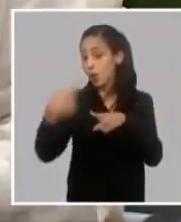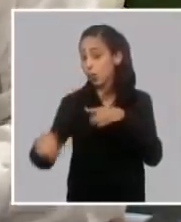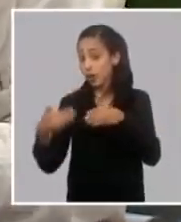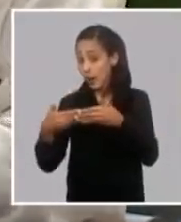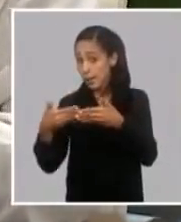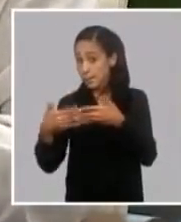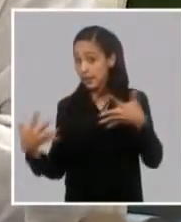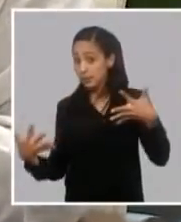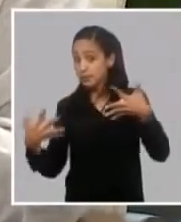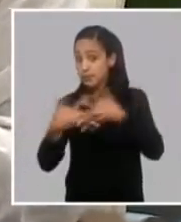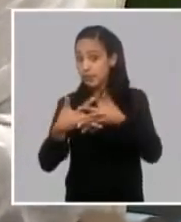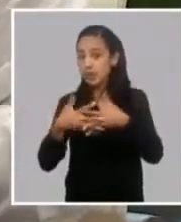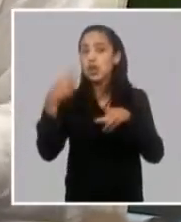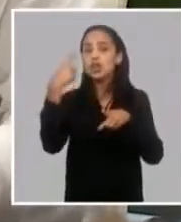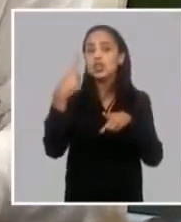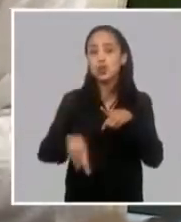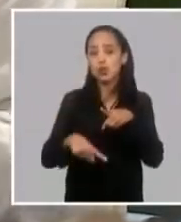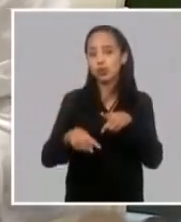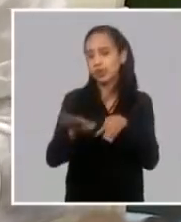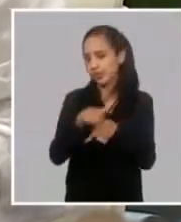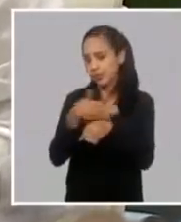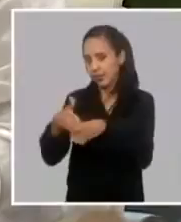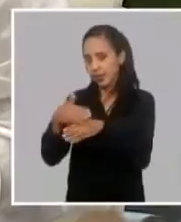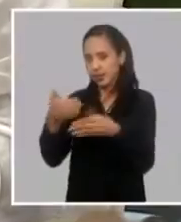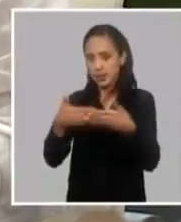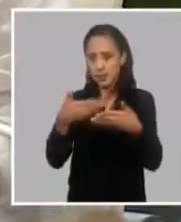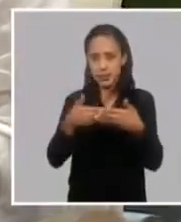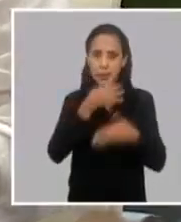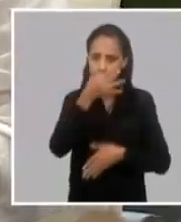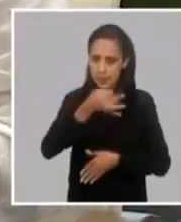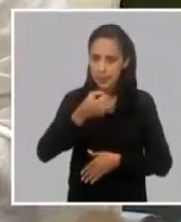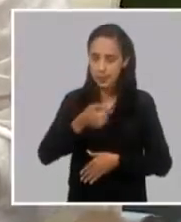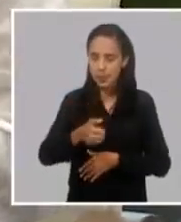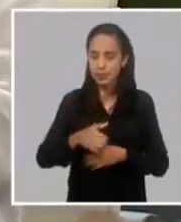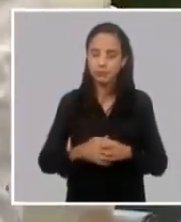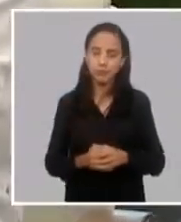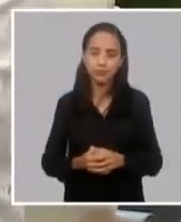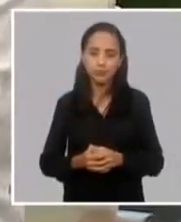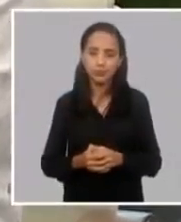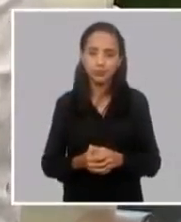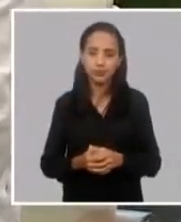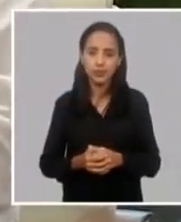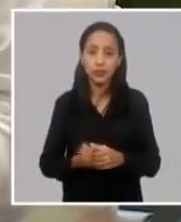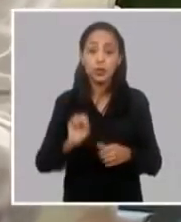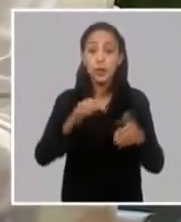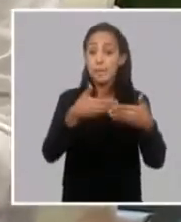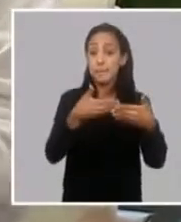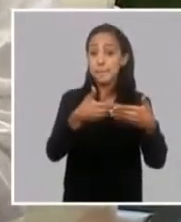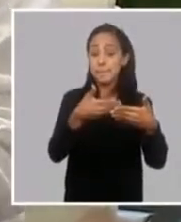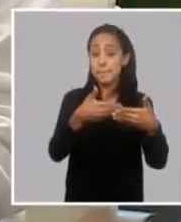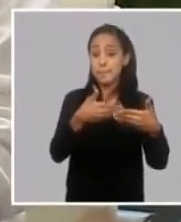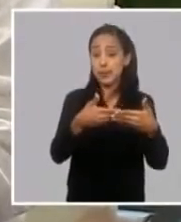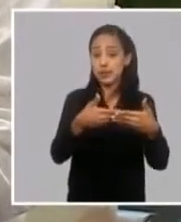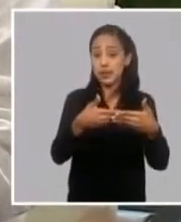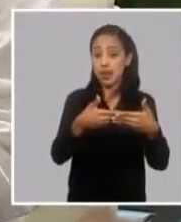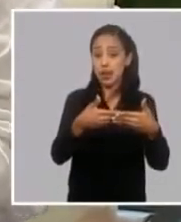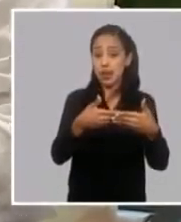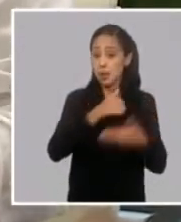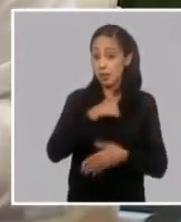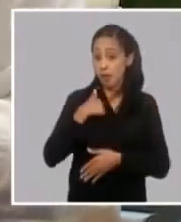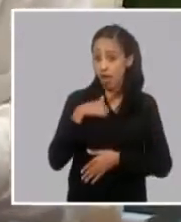entonces para un poco precisar esto la micro pequeña y mediana empresa privada queda claro que tiene un dueño